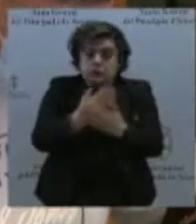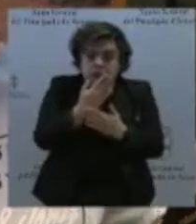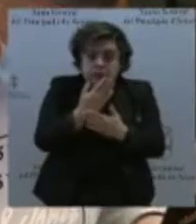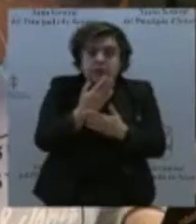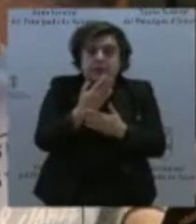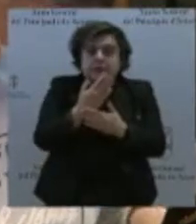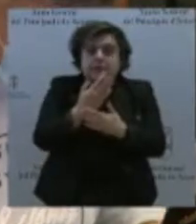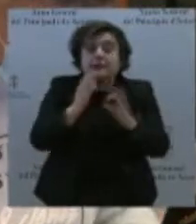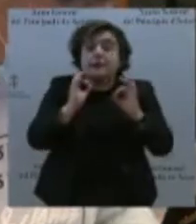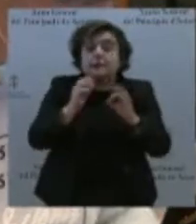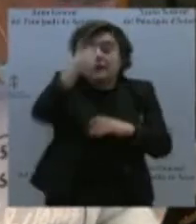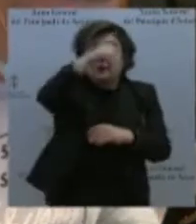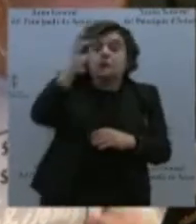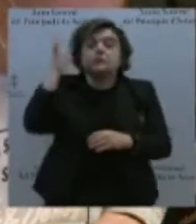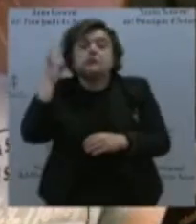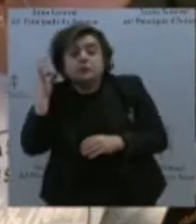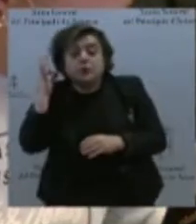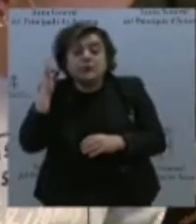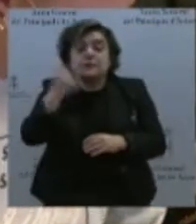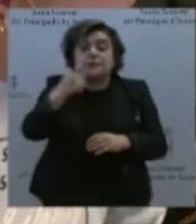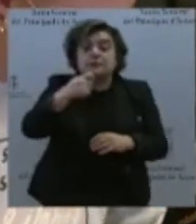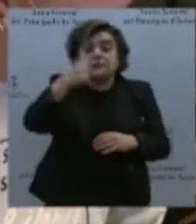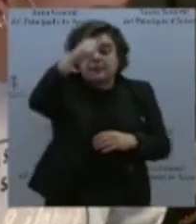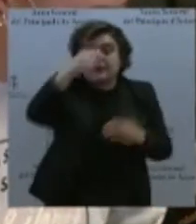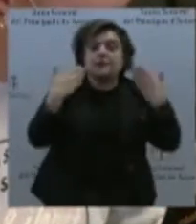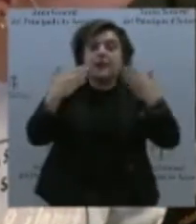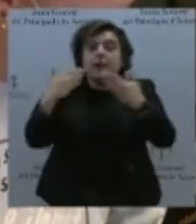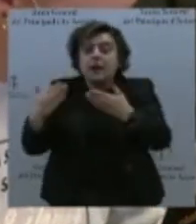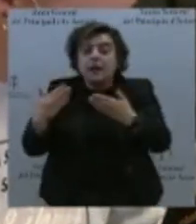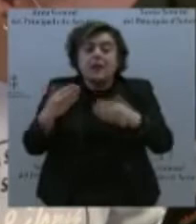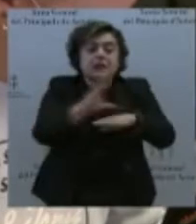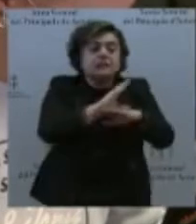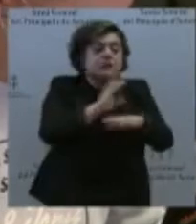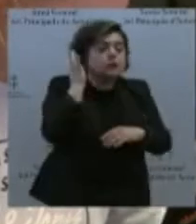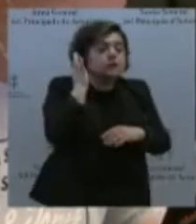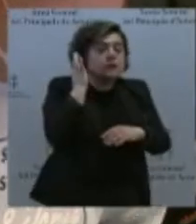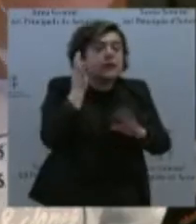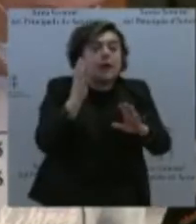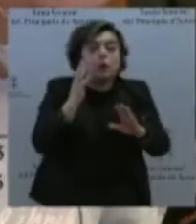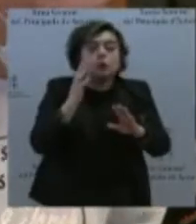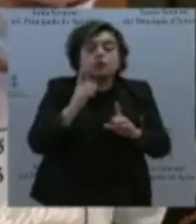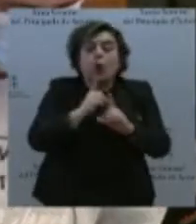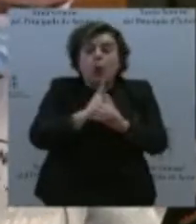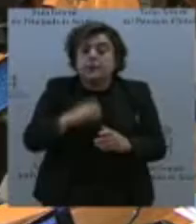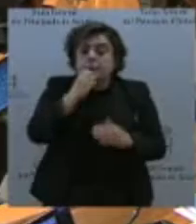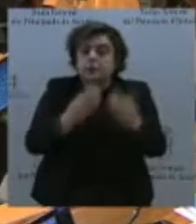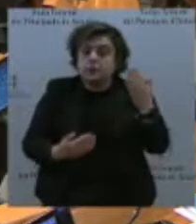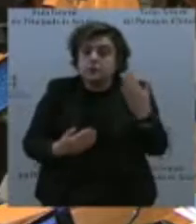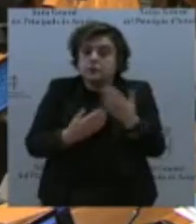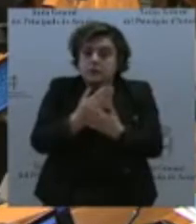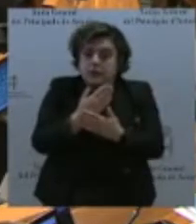Señora consejera, ¿se han solucionado ya los problemas de transporte escolar que se han producido en la zona occidental de Asturias? Muchas gracias.